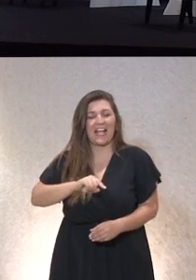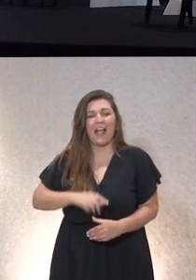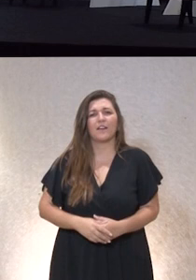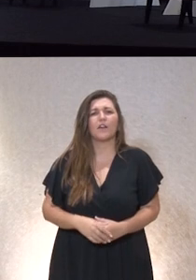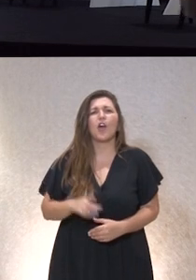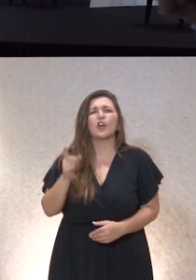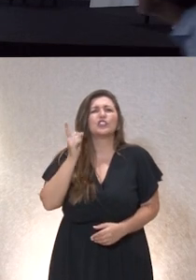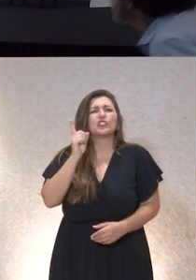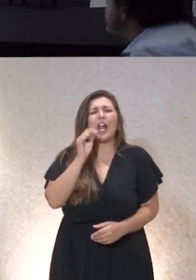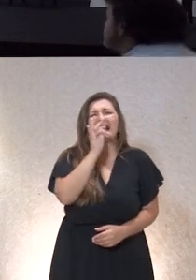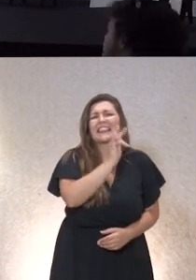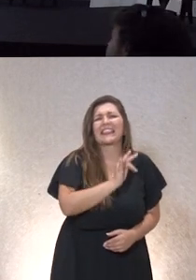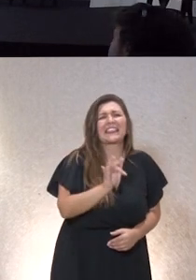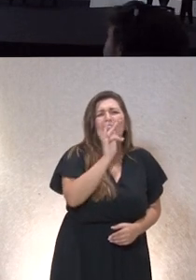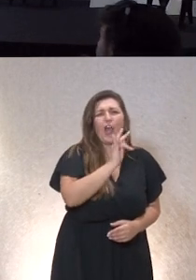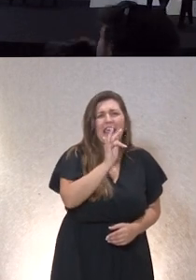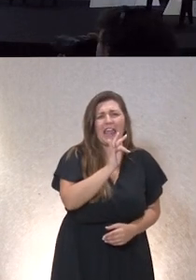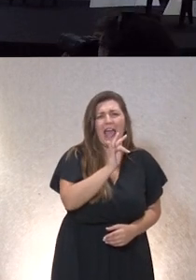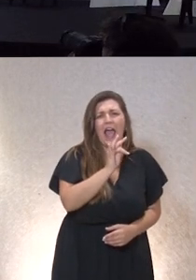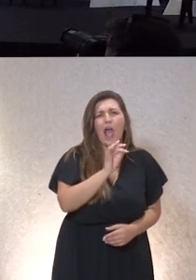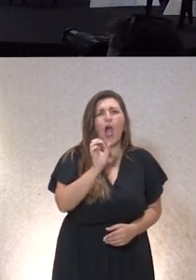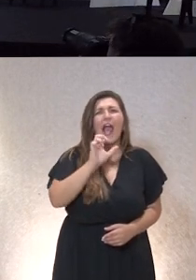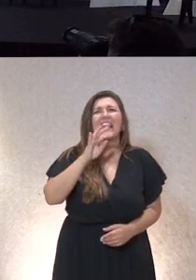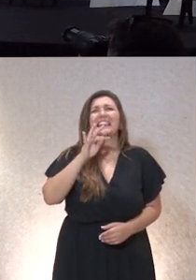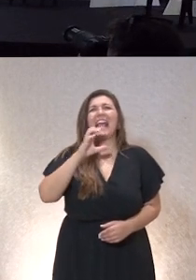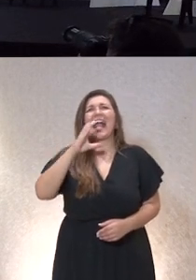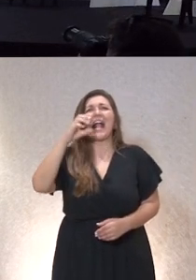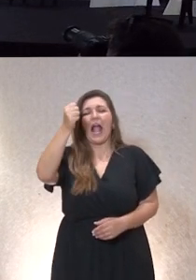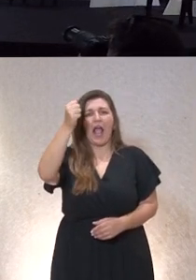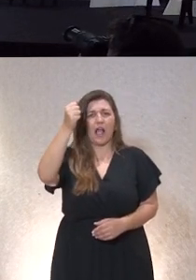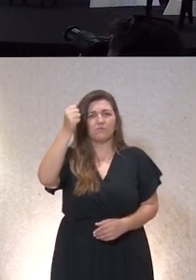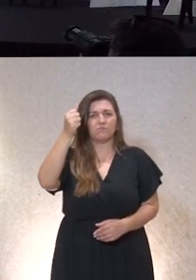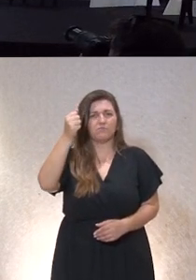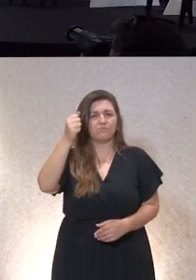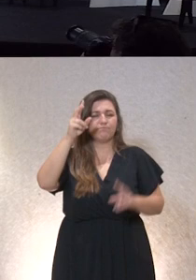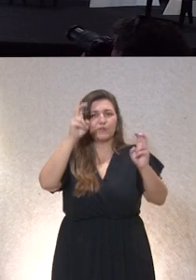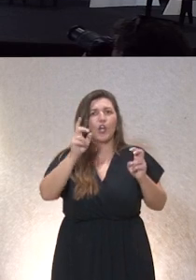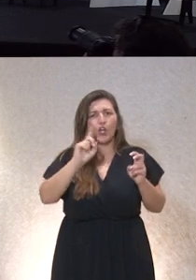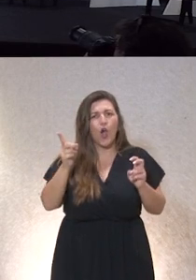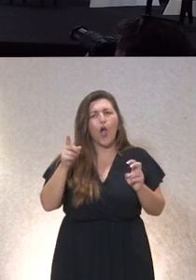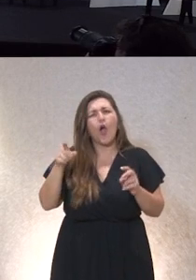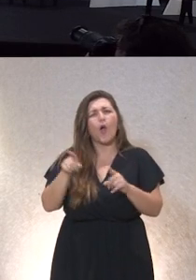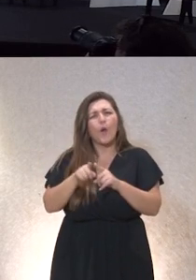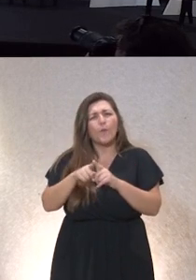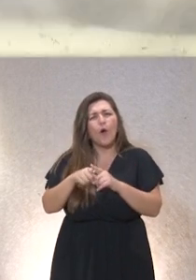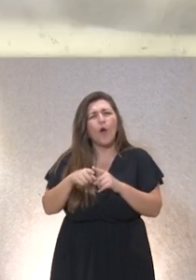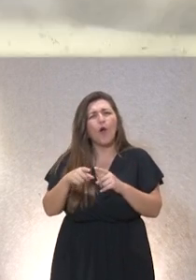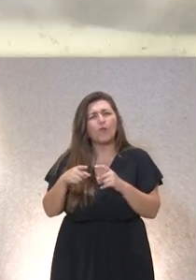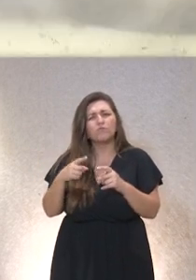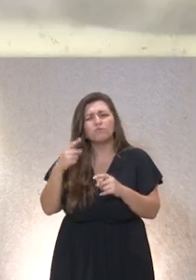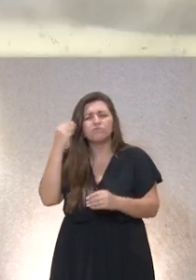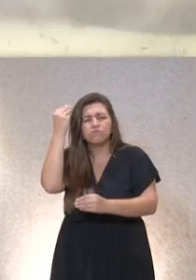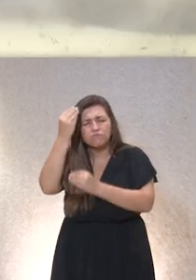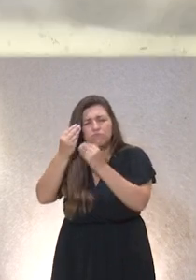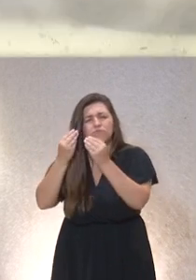solo de teoría ética o ética con mayúsculas, sino en este ejercicio de reflexión compartida sobre